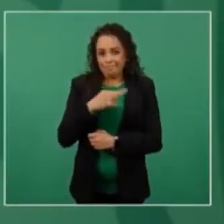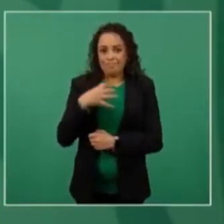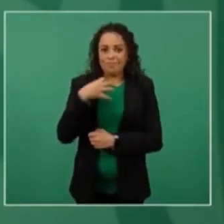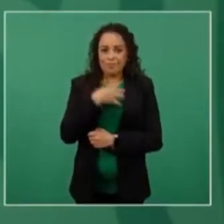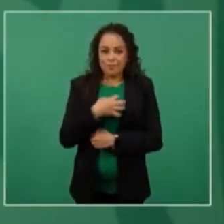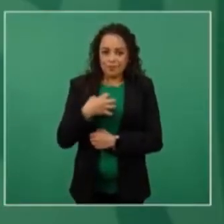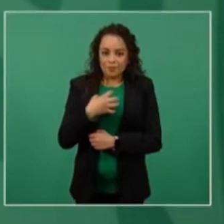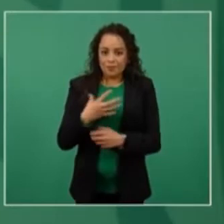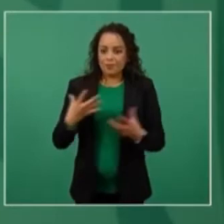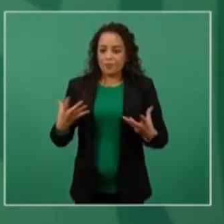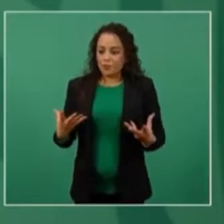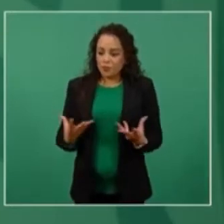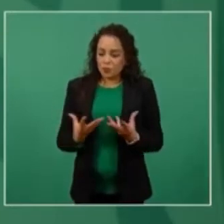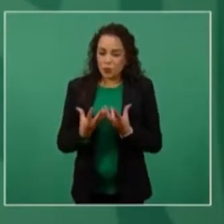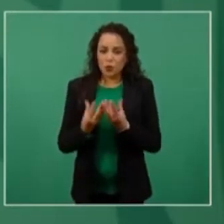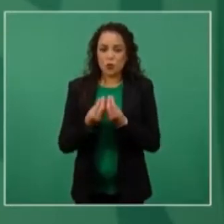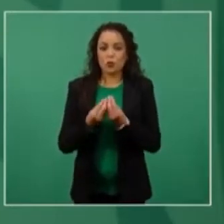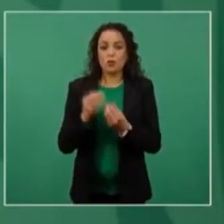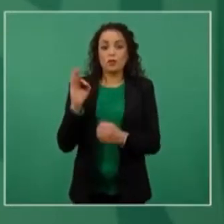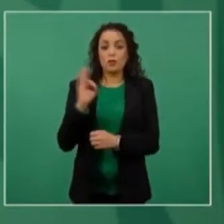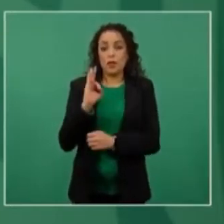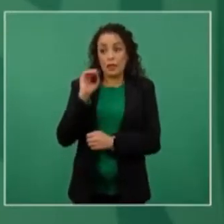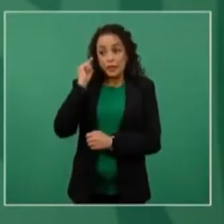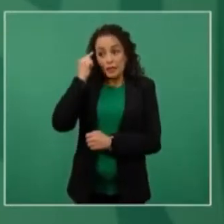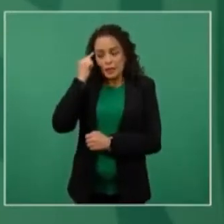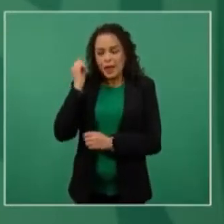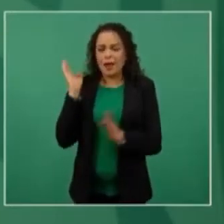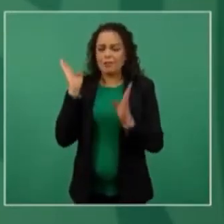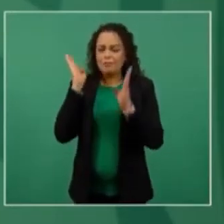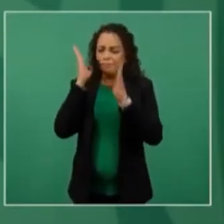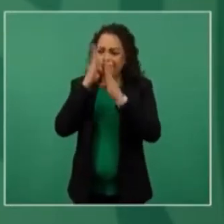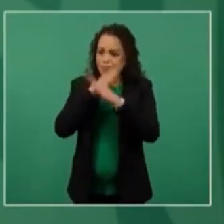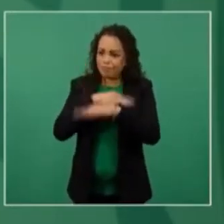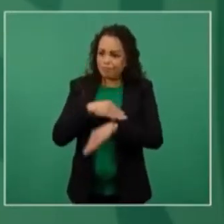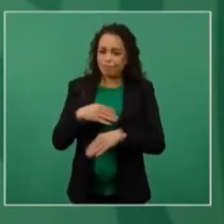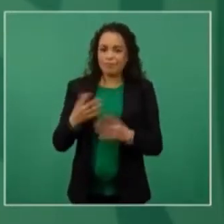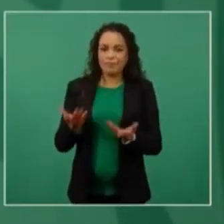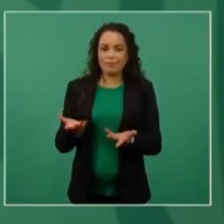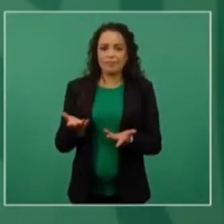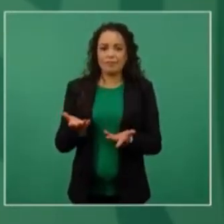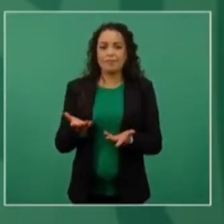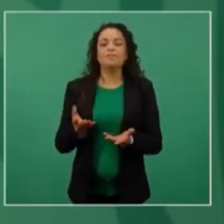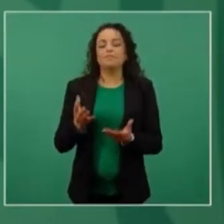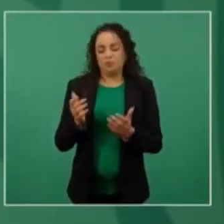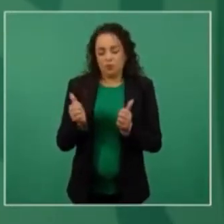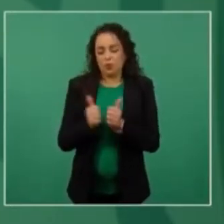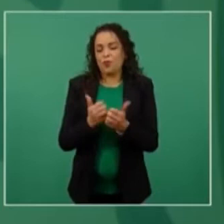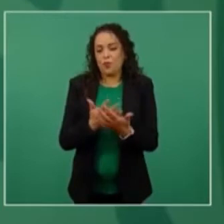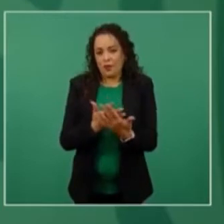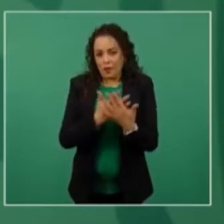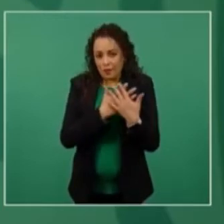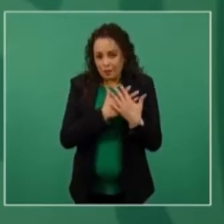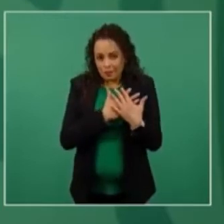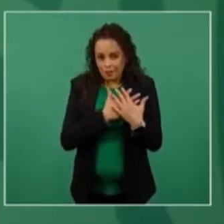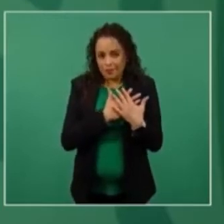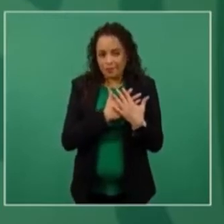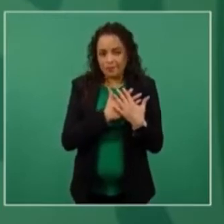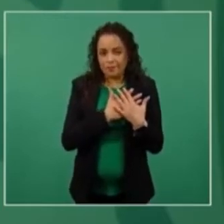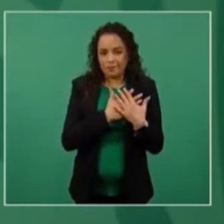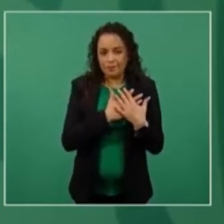de reconciliación, de amor con nuestros seres queridos,